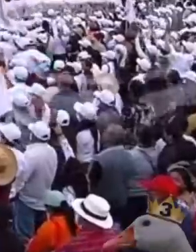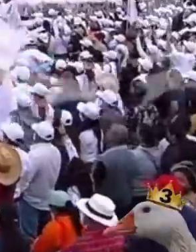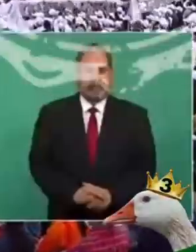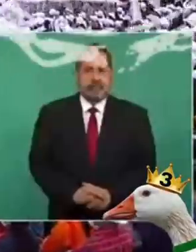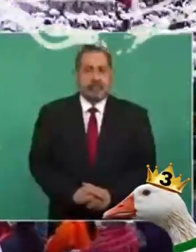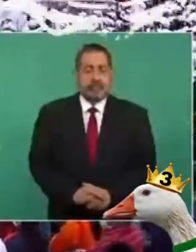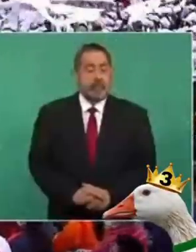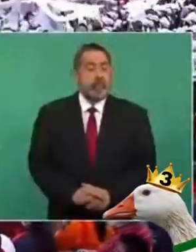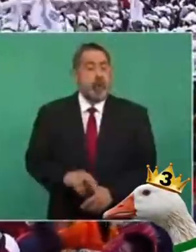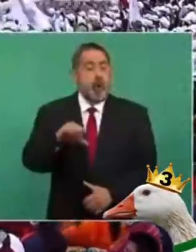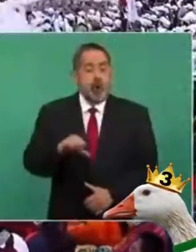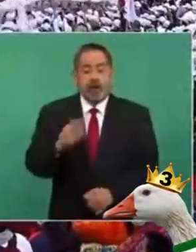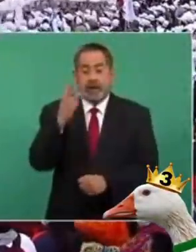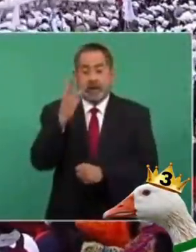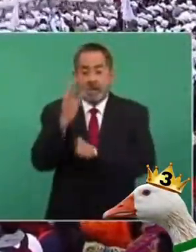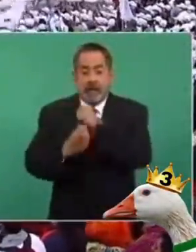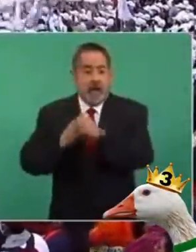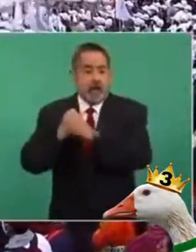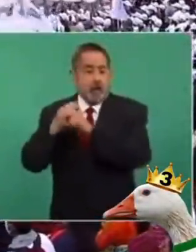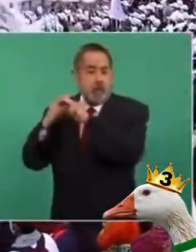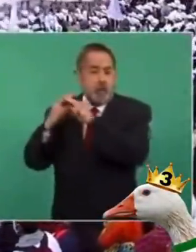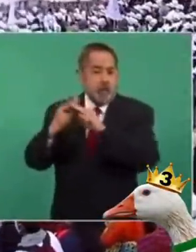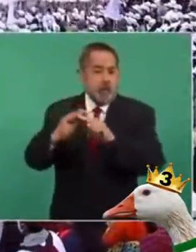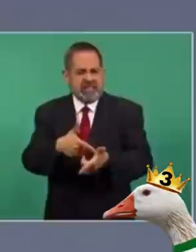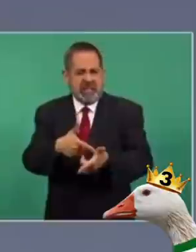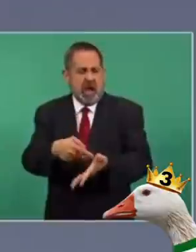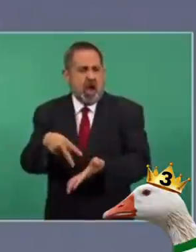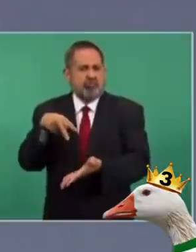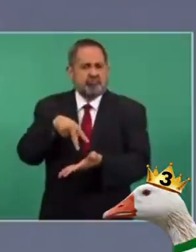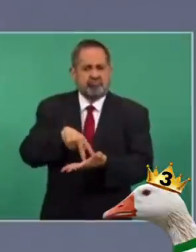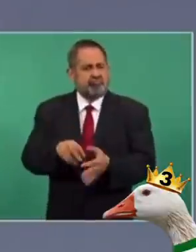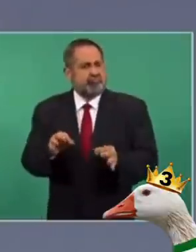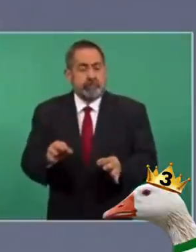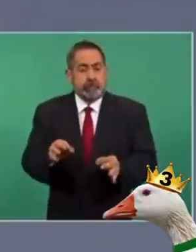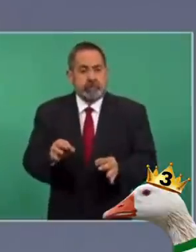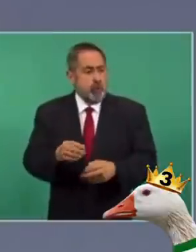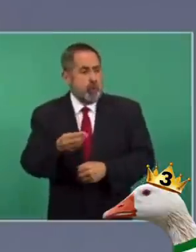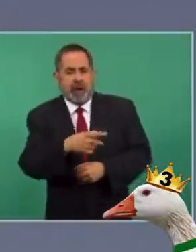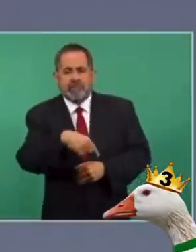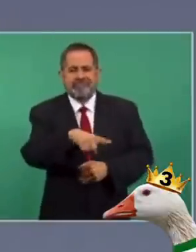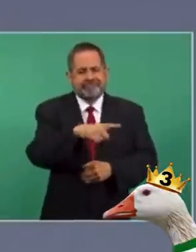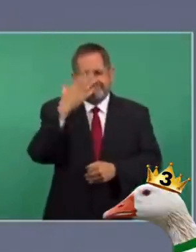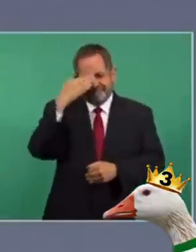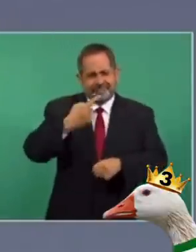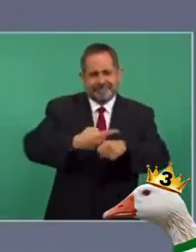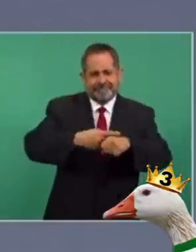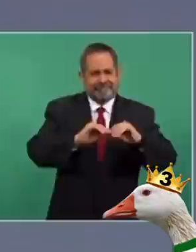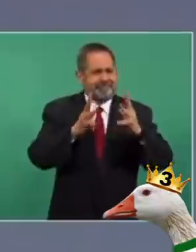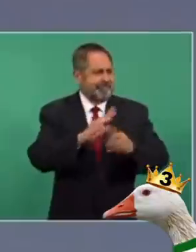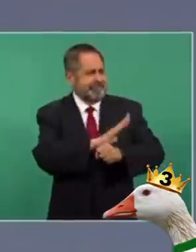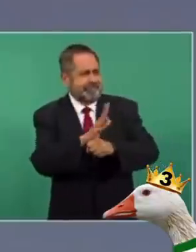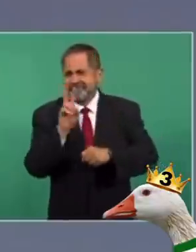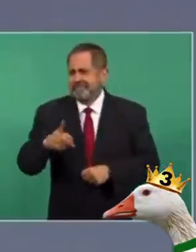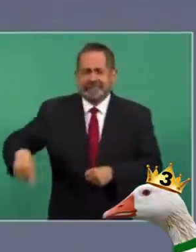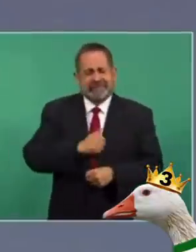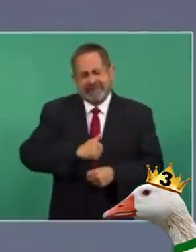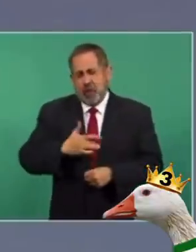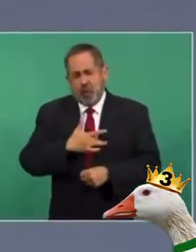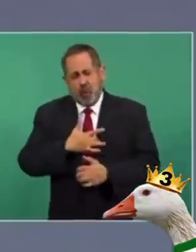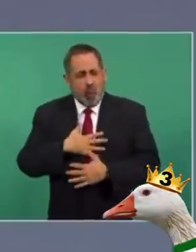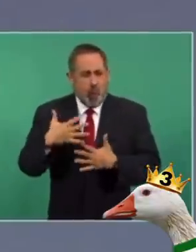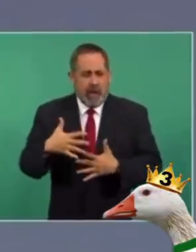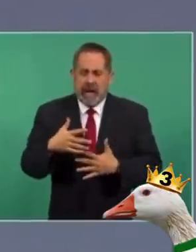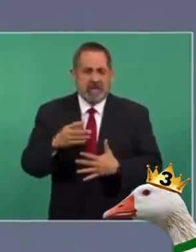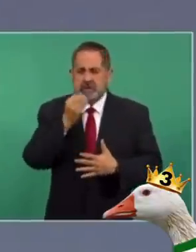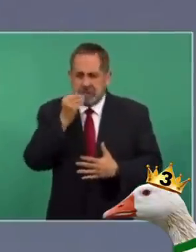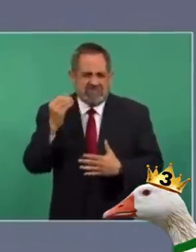Hoy cumplimos tres años de gobierno y estamos de pie. A pesar de la pandemia que tanto dolor nos ha causado, aunque se precipitó